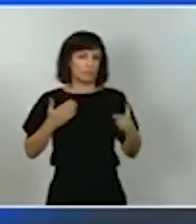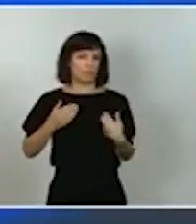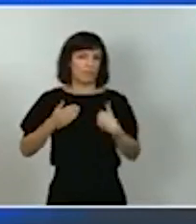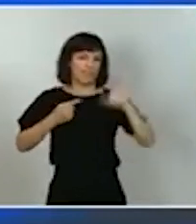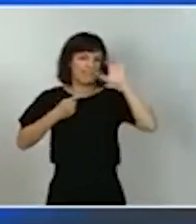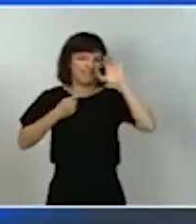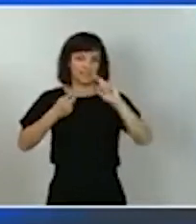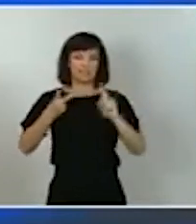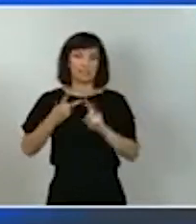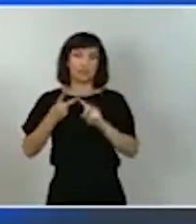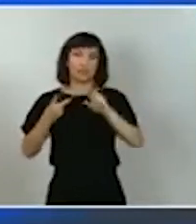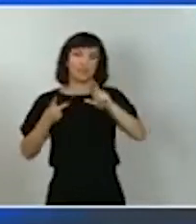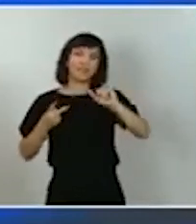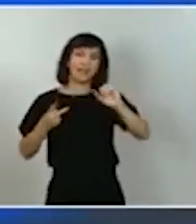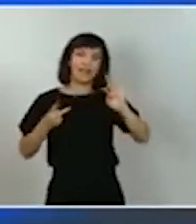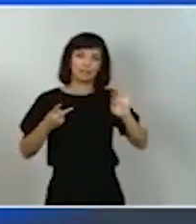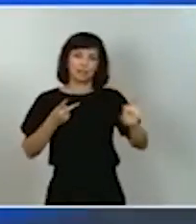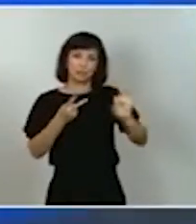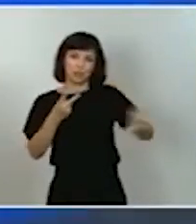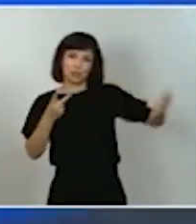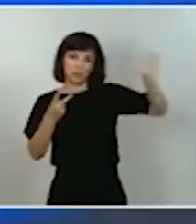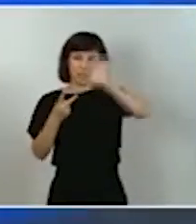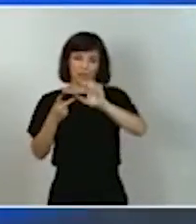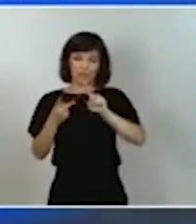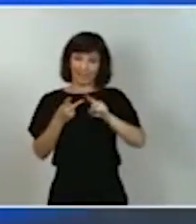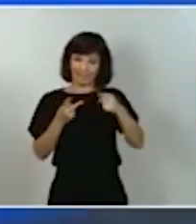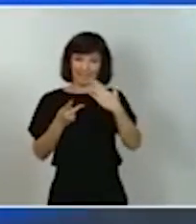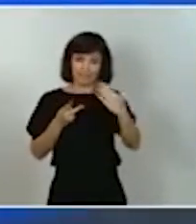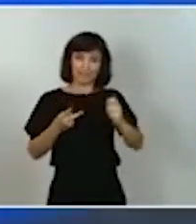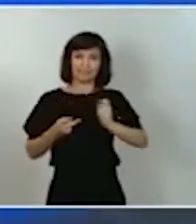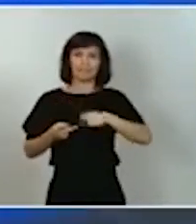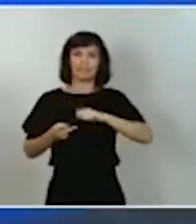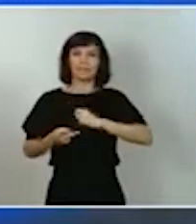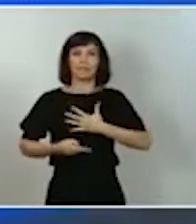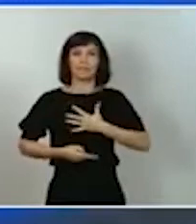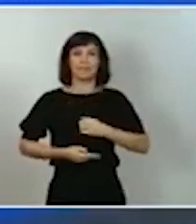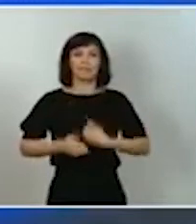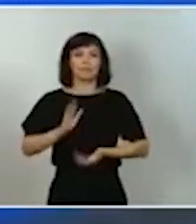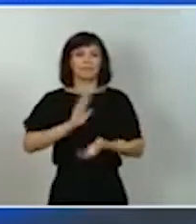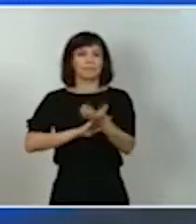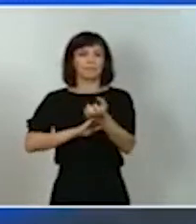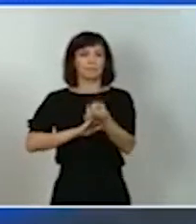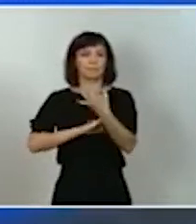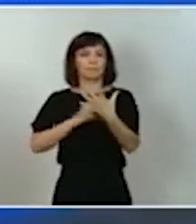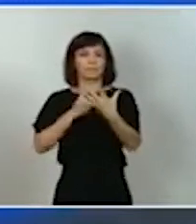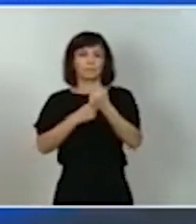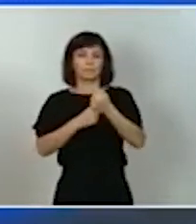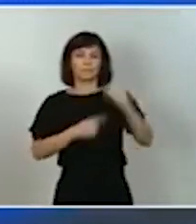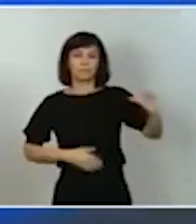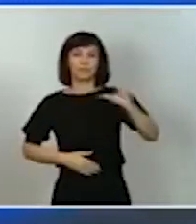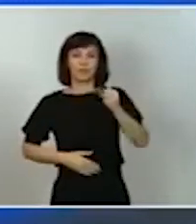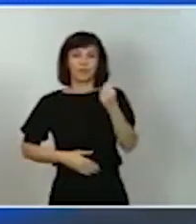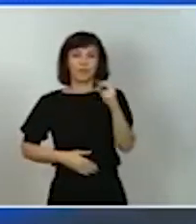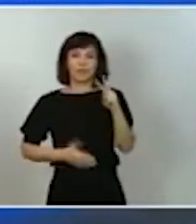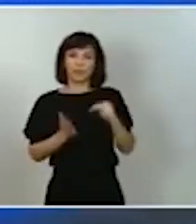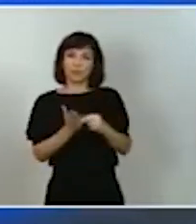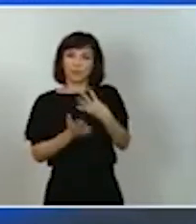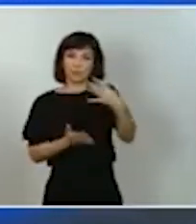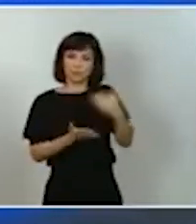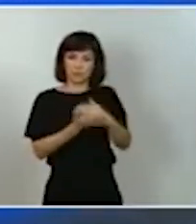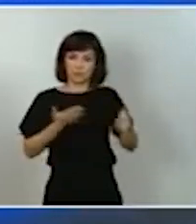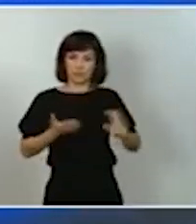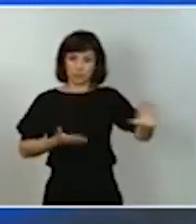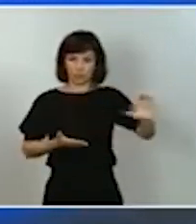Unión Europea, que permitirá a España obtener financiación por un importe de 12.400 millones de euros, en total